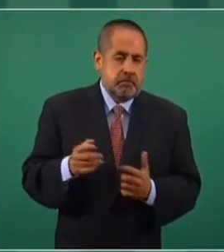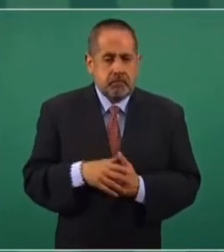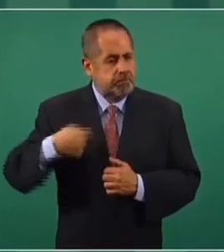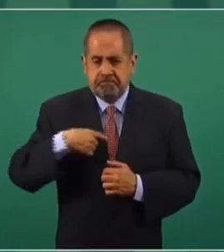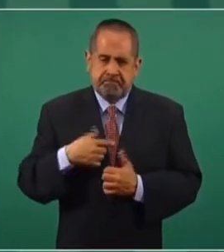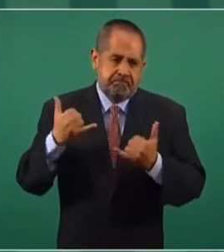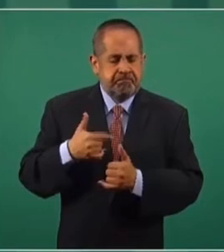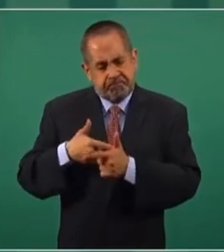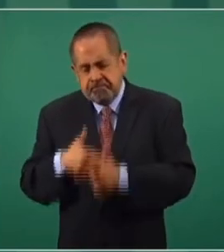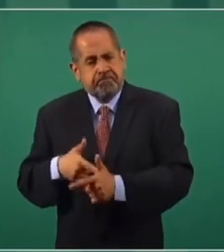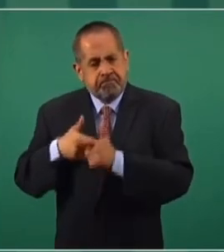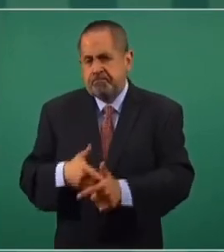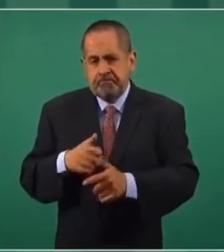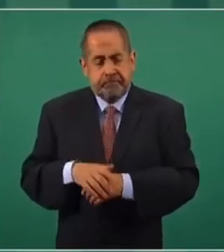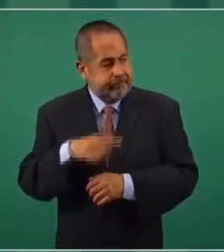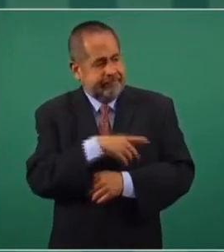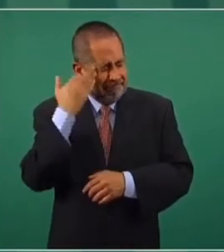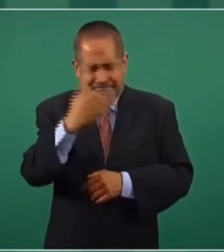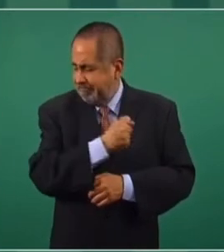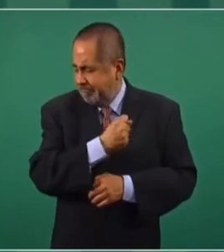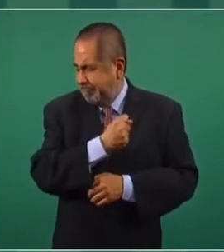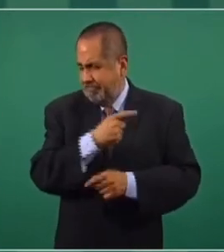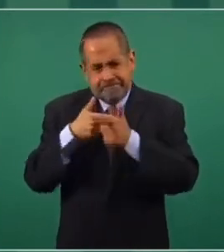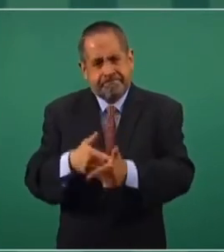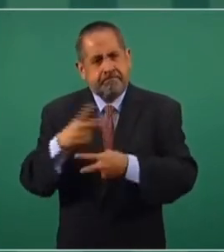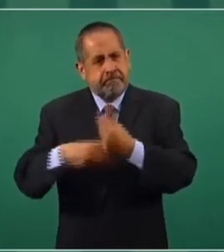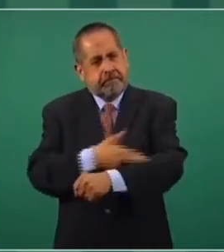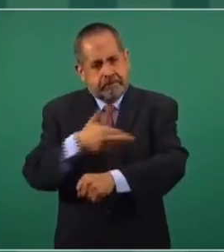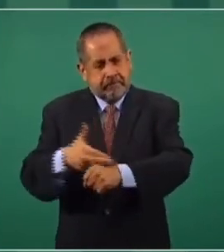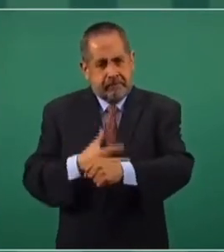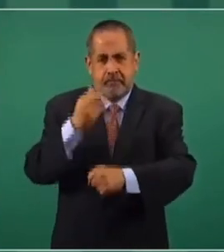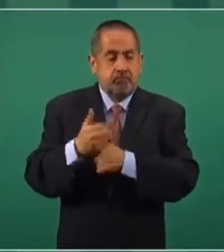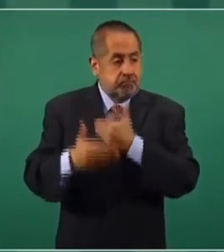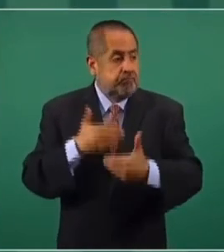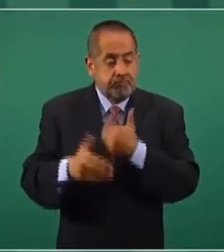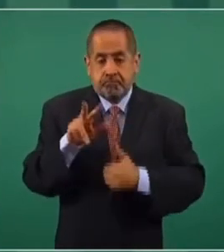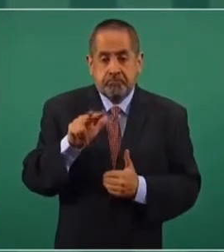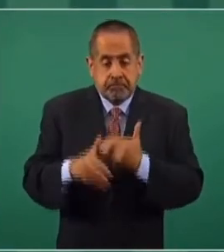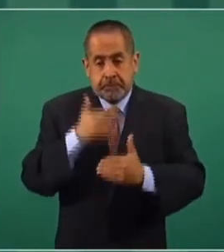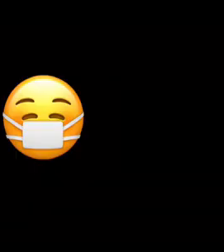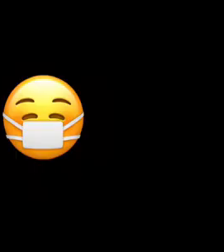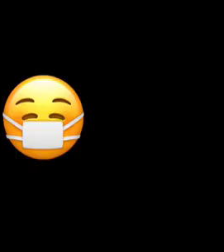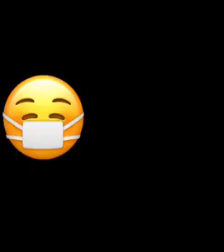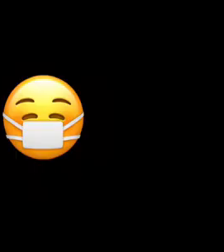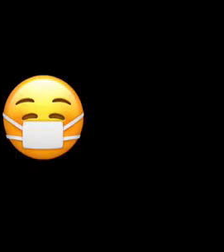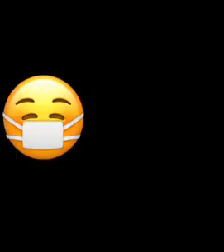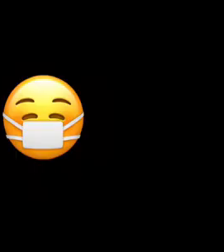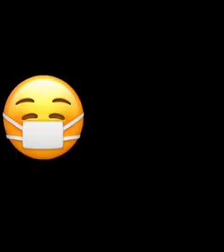perseverantes, aunque nos lleve tiempo, se va a resolver. Y ya vamos avanzando en este propósito.